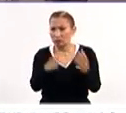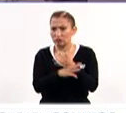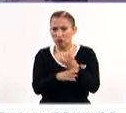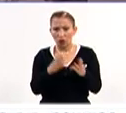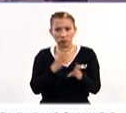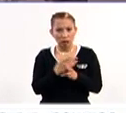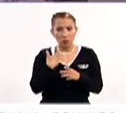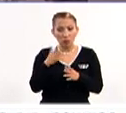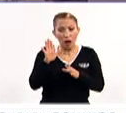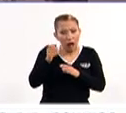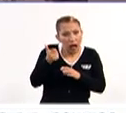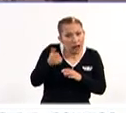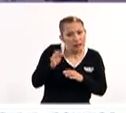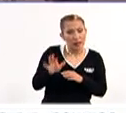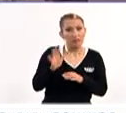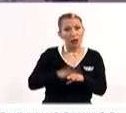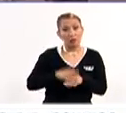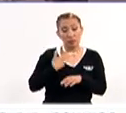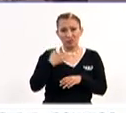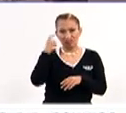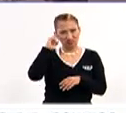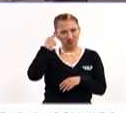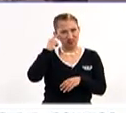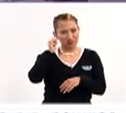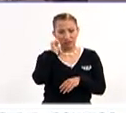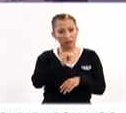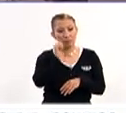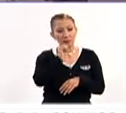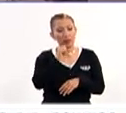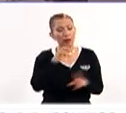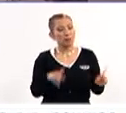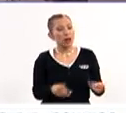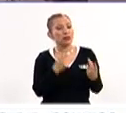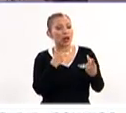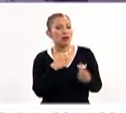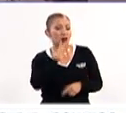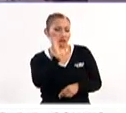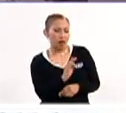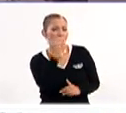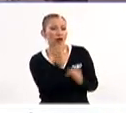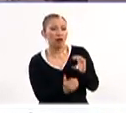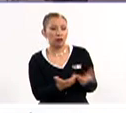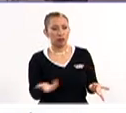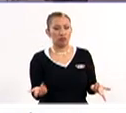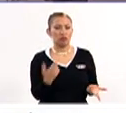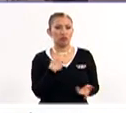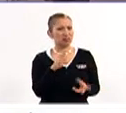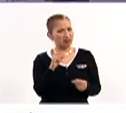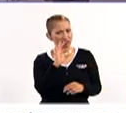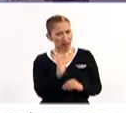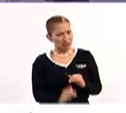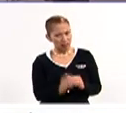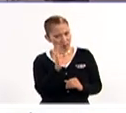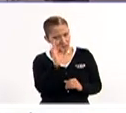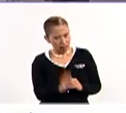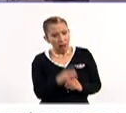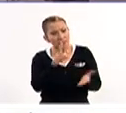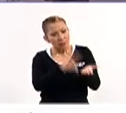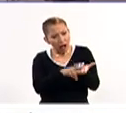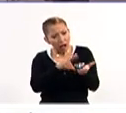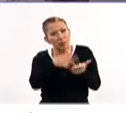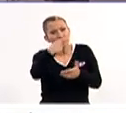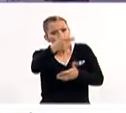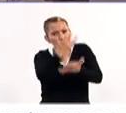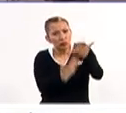cosas que como tal, es más, a mí me da mucho coraje que te vendan y te rebajen todavía el precio. No, no rebajen el precio, esto vale